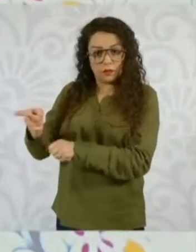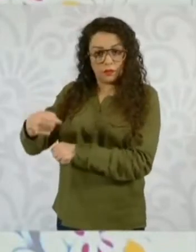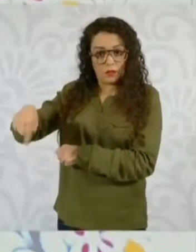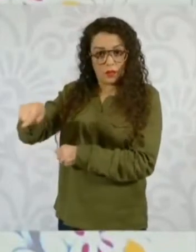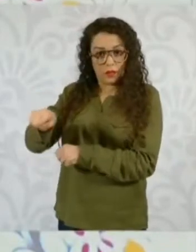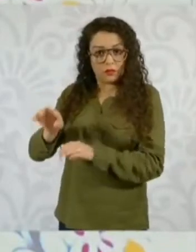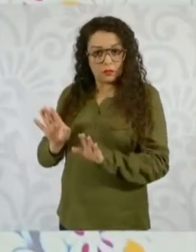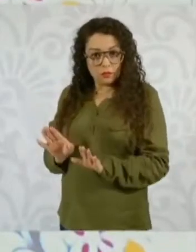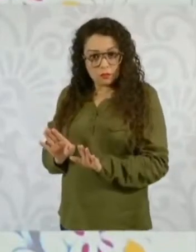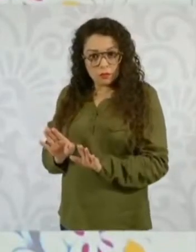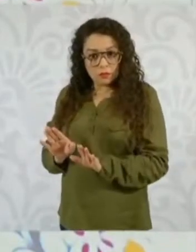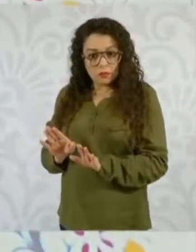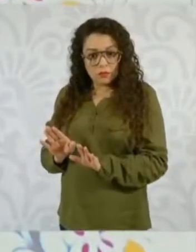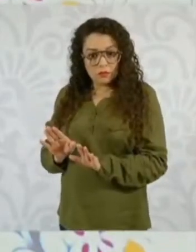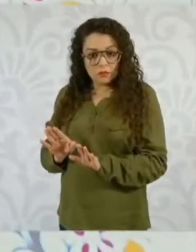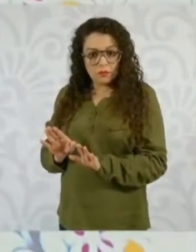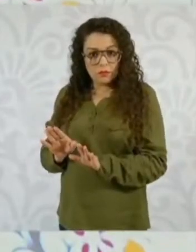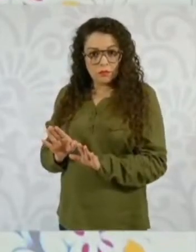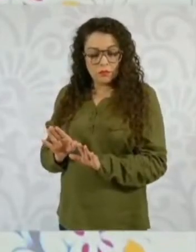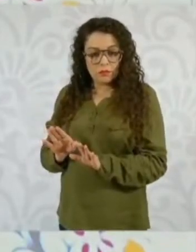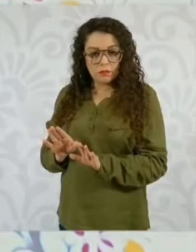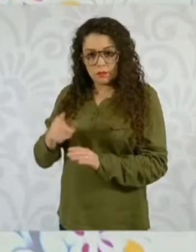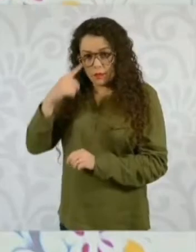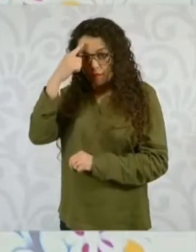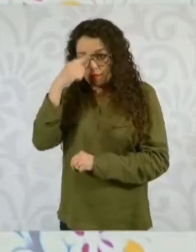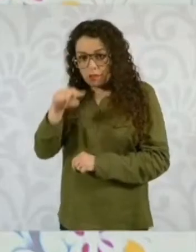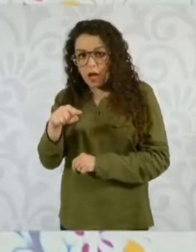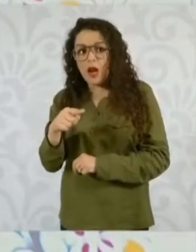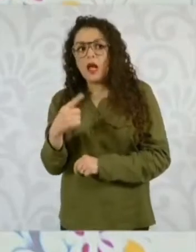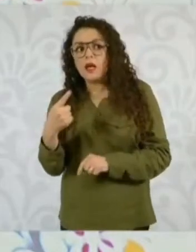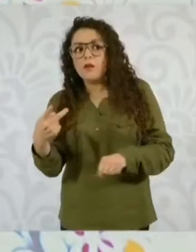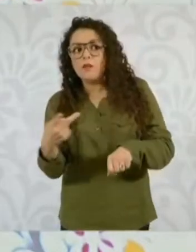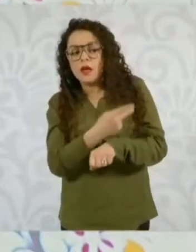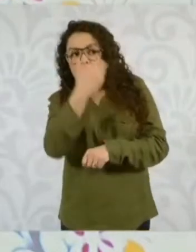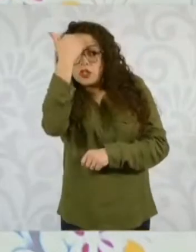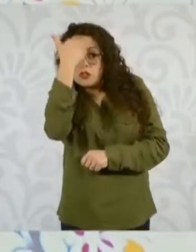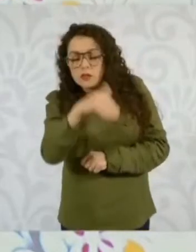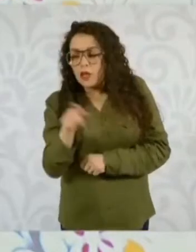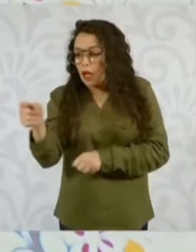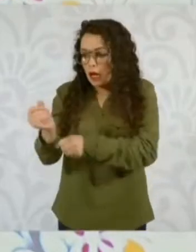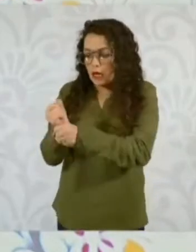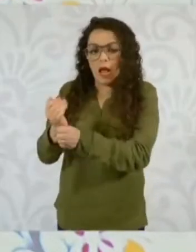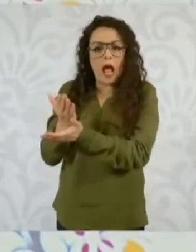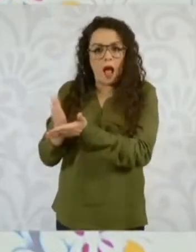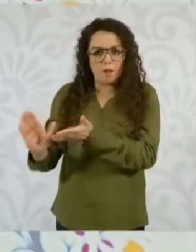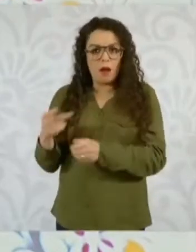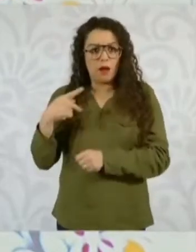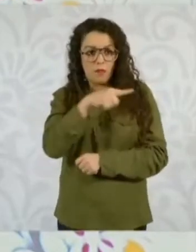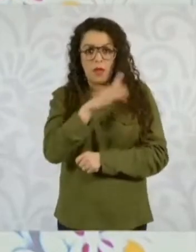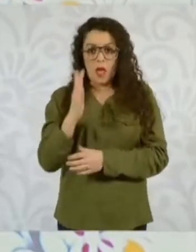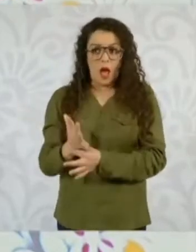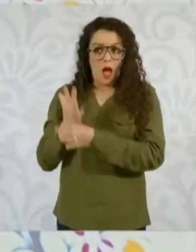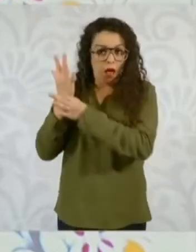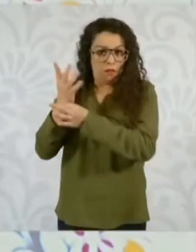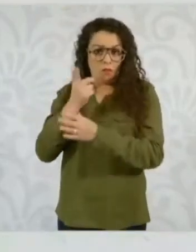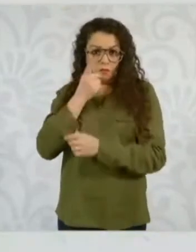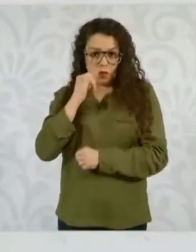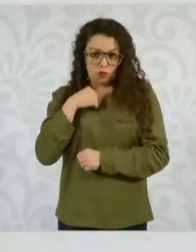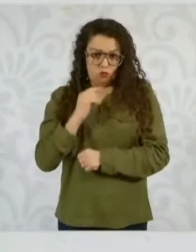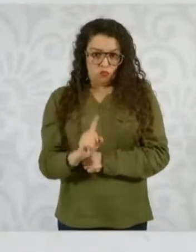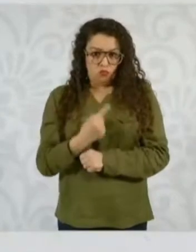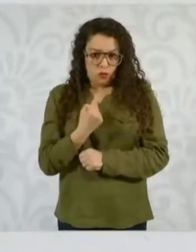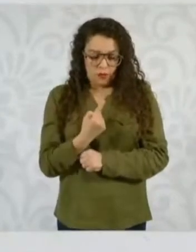Entonces, eso por un lado. Por otro lado, que estamos viviendo un proceso de transformación